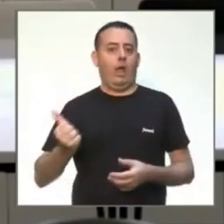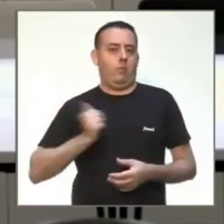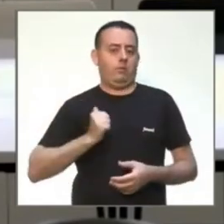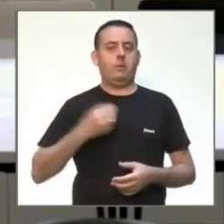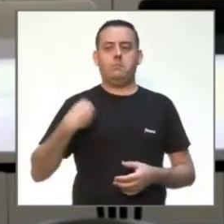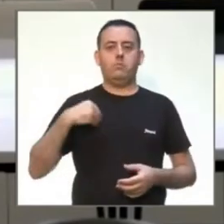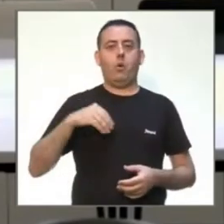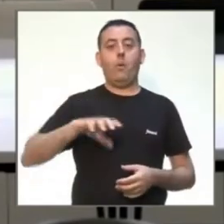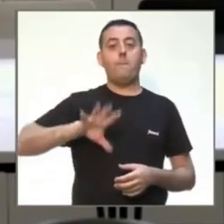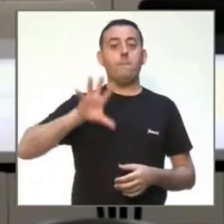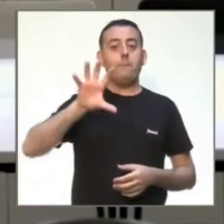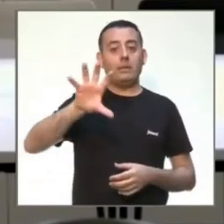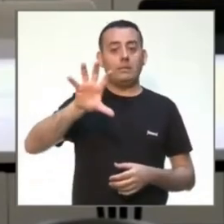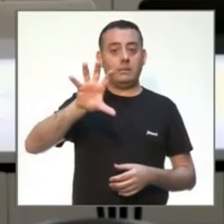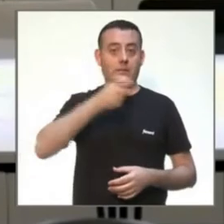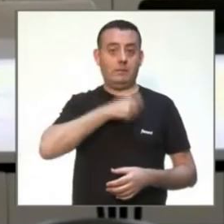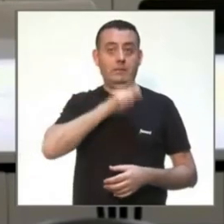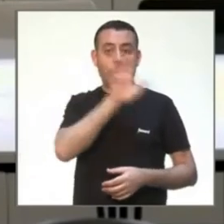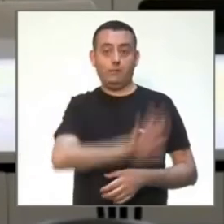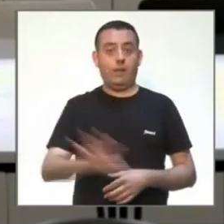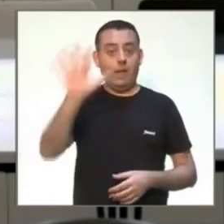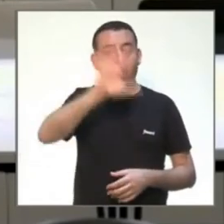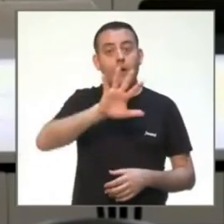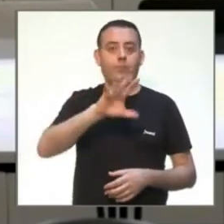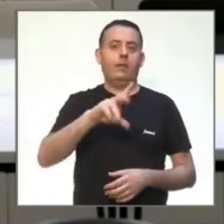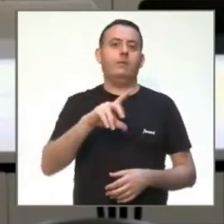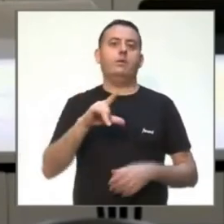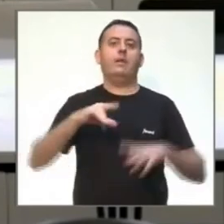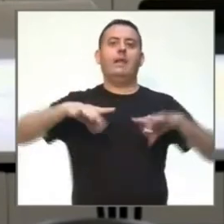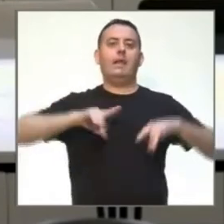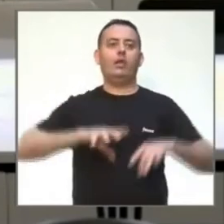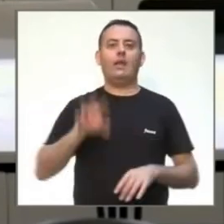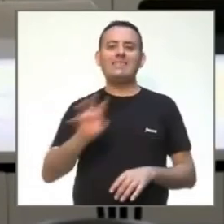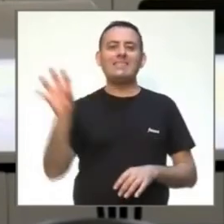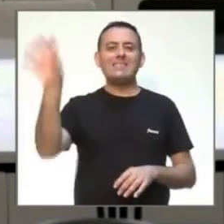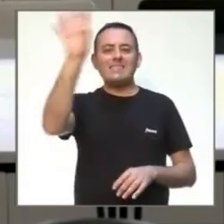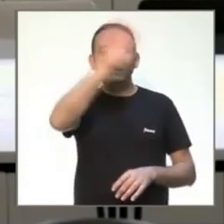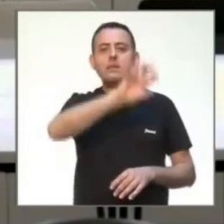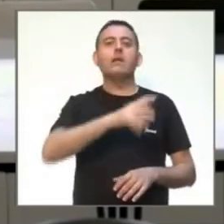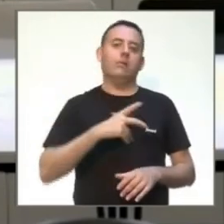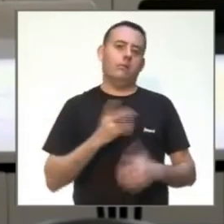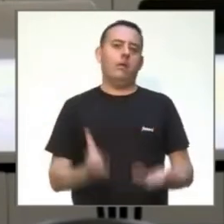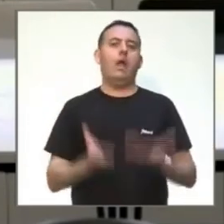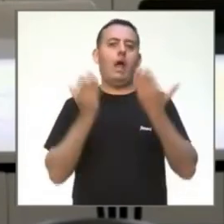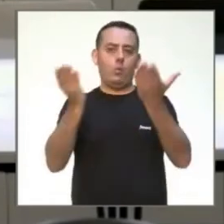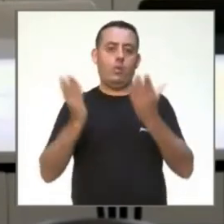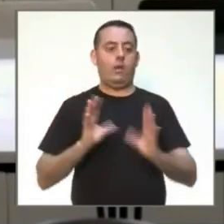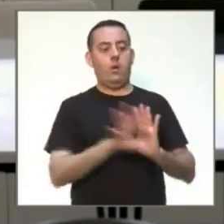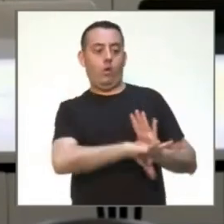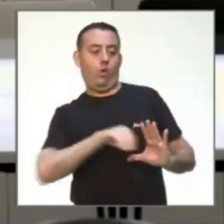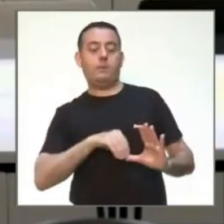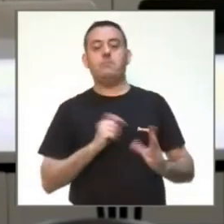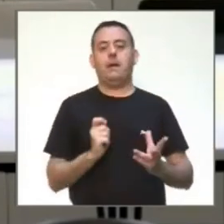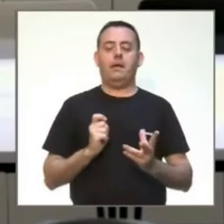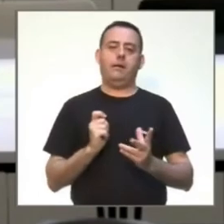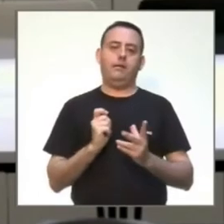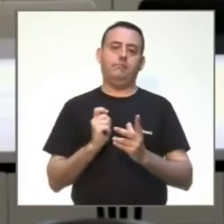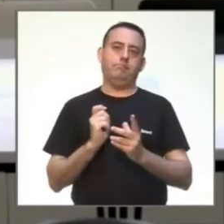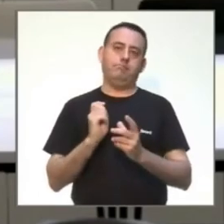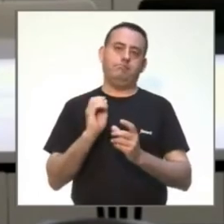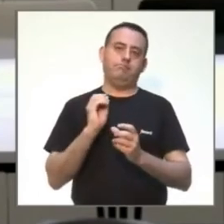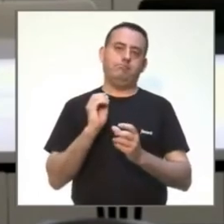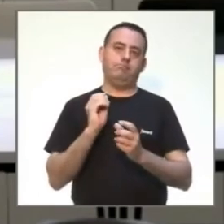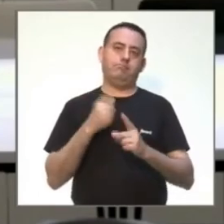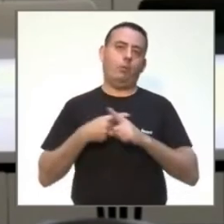para implantarlo en cuantos más sitios se pueda, obviamente teniendo en cuenta que primero hay que